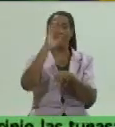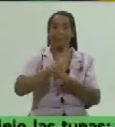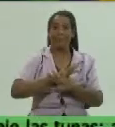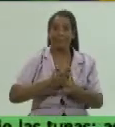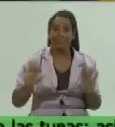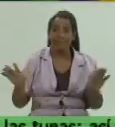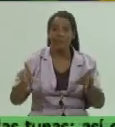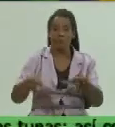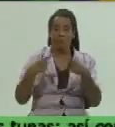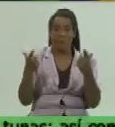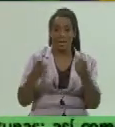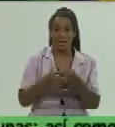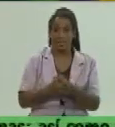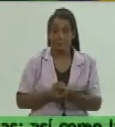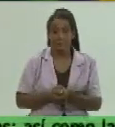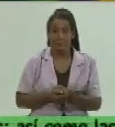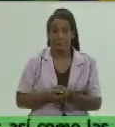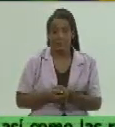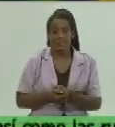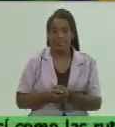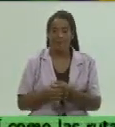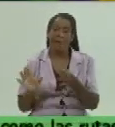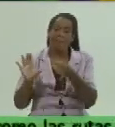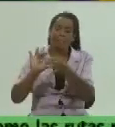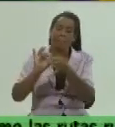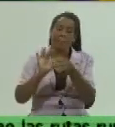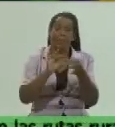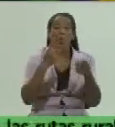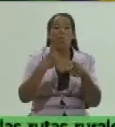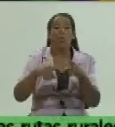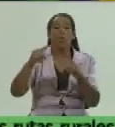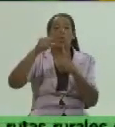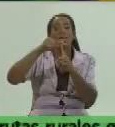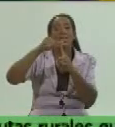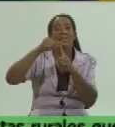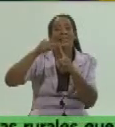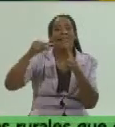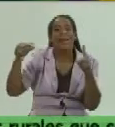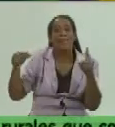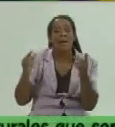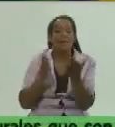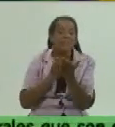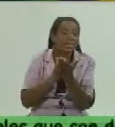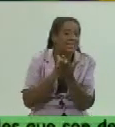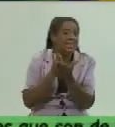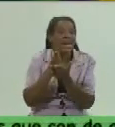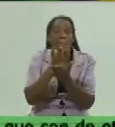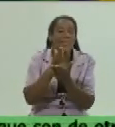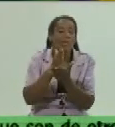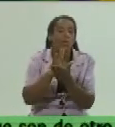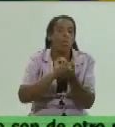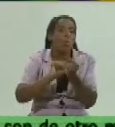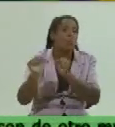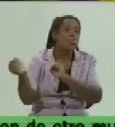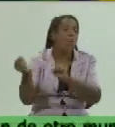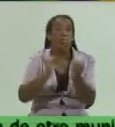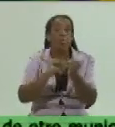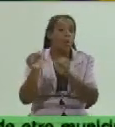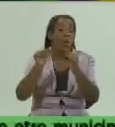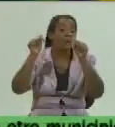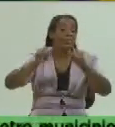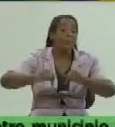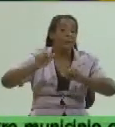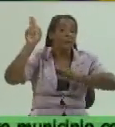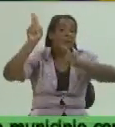cumplir y ahí enlazo con el otro tema que es el tema relacionado al seguimiento y control de eso que se acuerde ahí bueno como